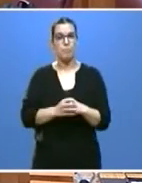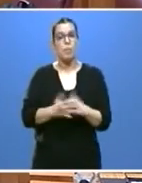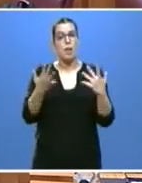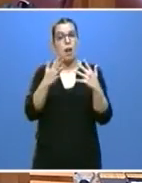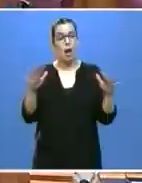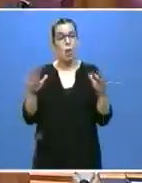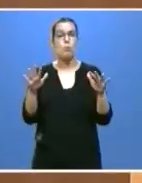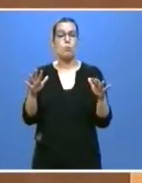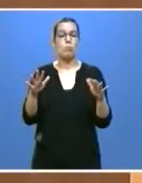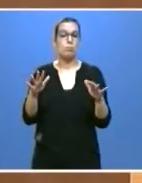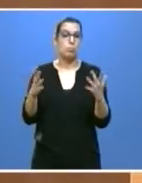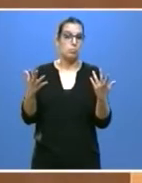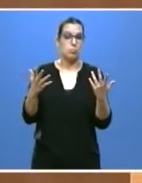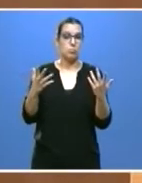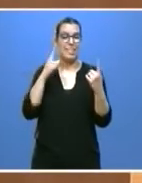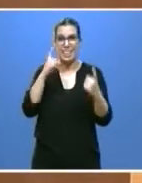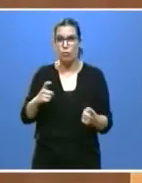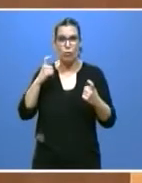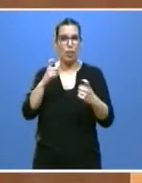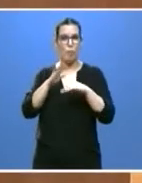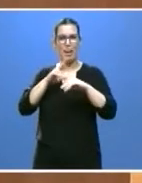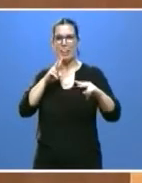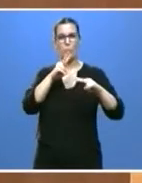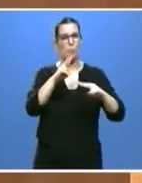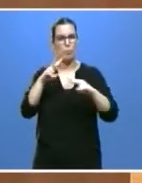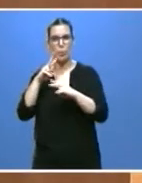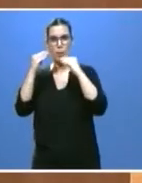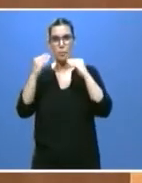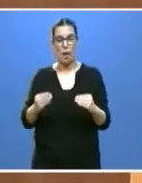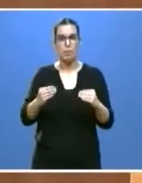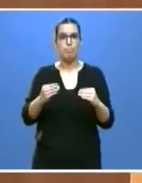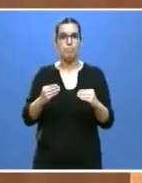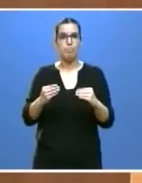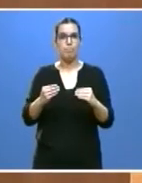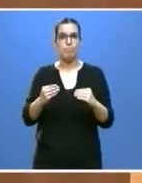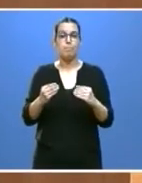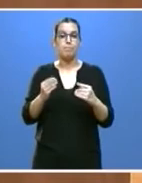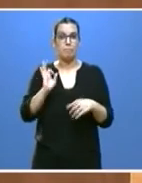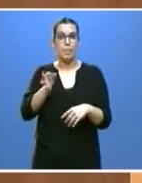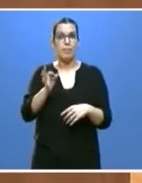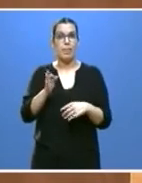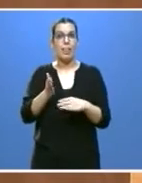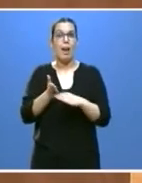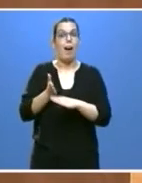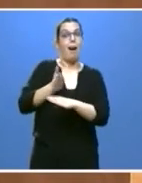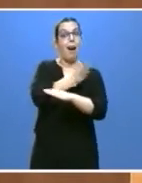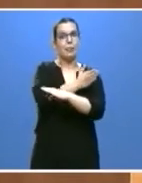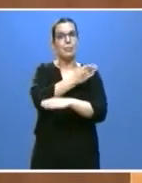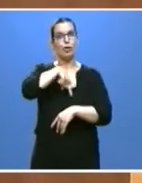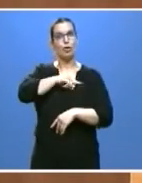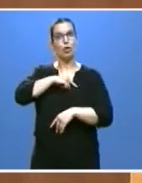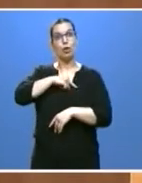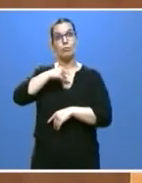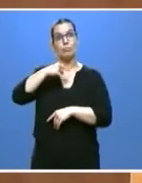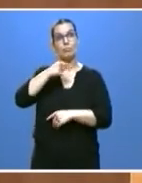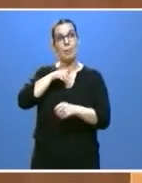respuesta frente a la pandemia, esta frustró unas perspectivas razonablemente positivas en el